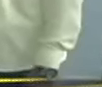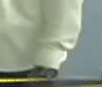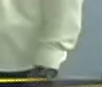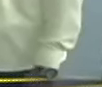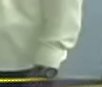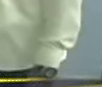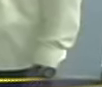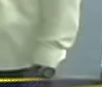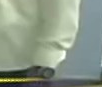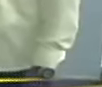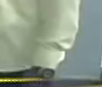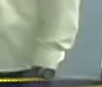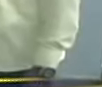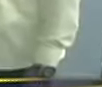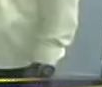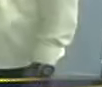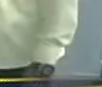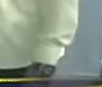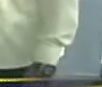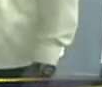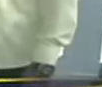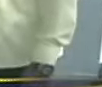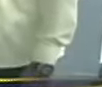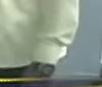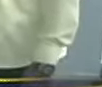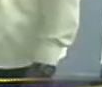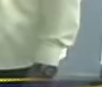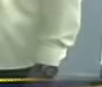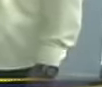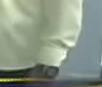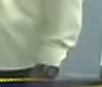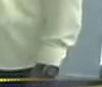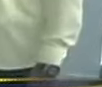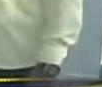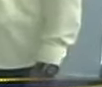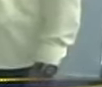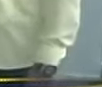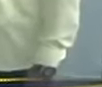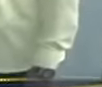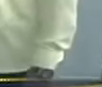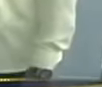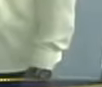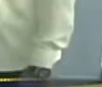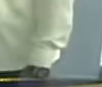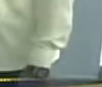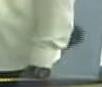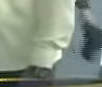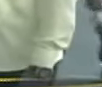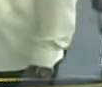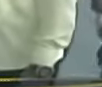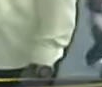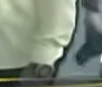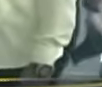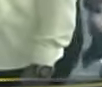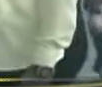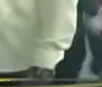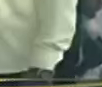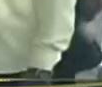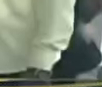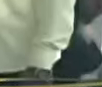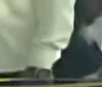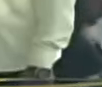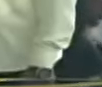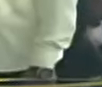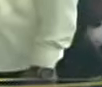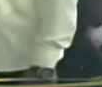en el año 1860 hemos tratado de hacer la evolución histórica del uniforme de enfermería Qué bueno ¿Tú eres de dónde?